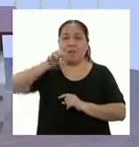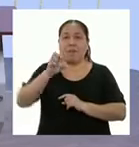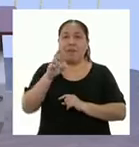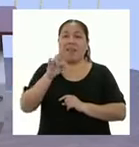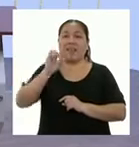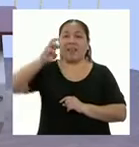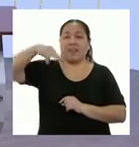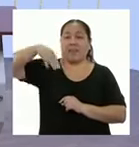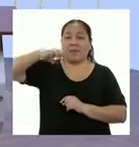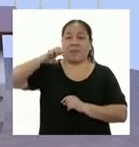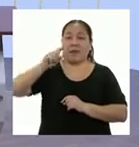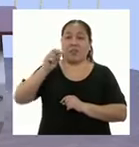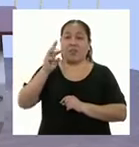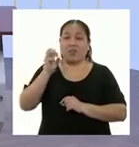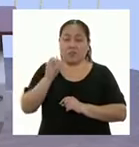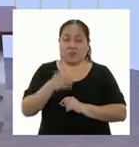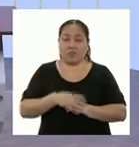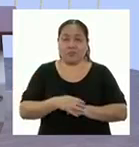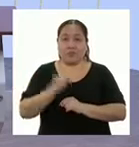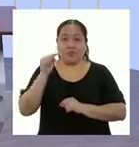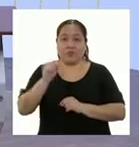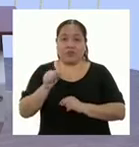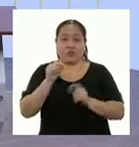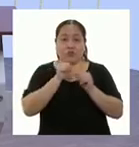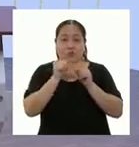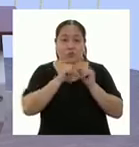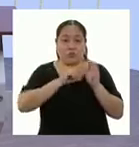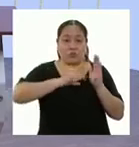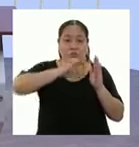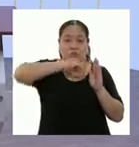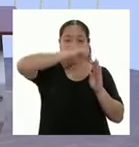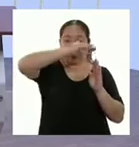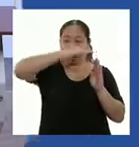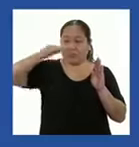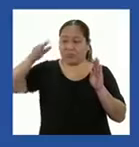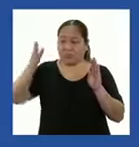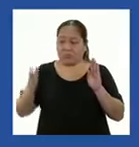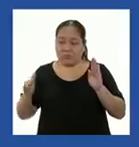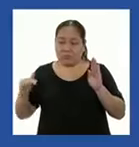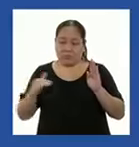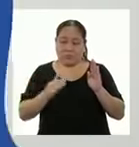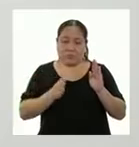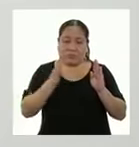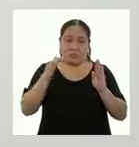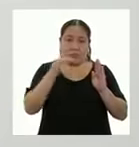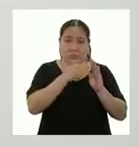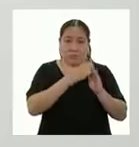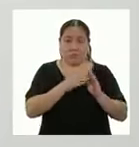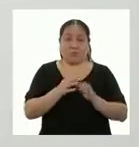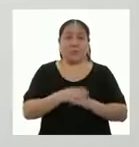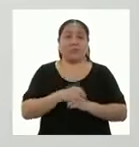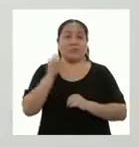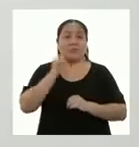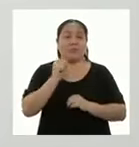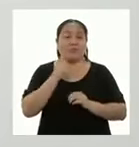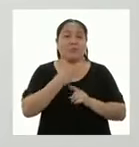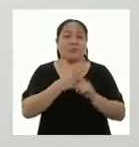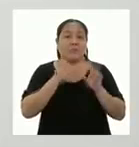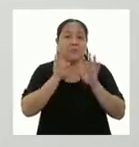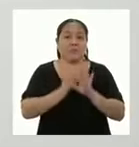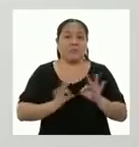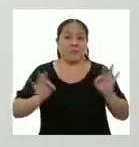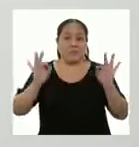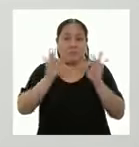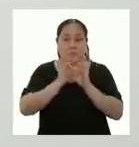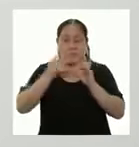todos los valores que tenemos. Los valores de todos los lados de la figura geométrica compuesta. Sí, pero antes es importante